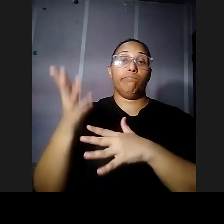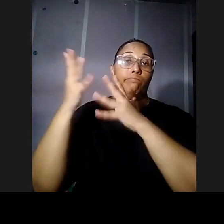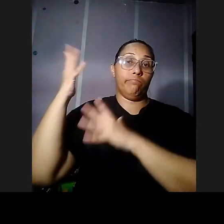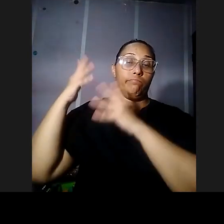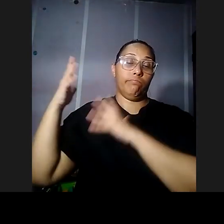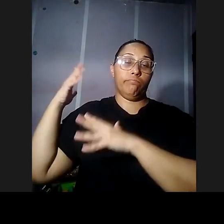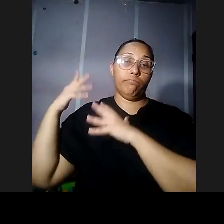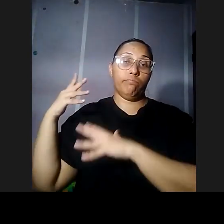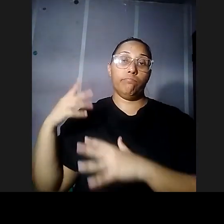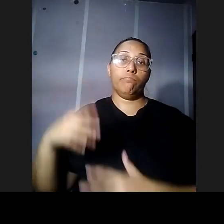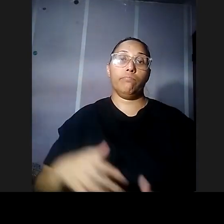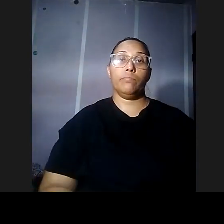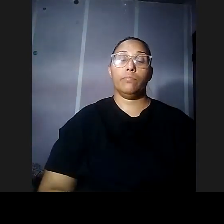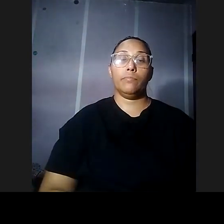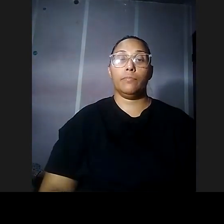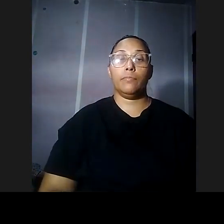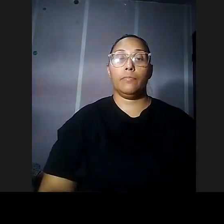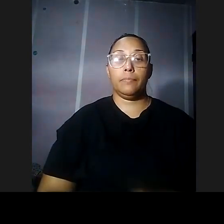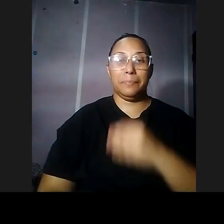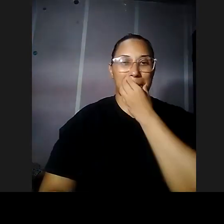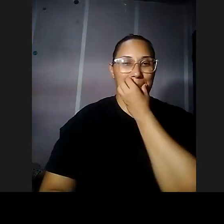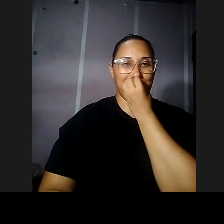ella sí que trajo todo y